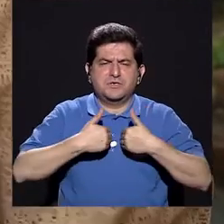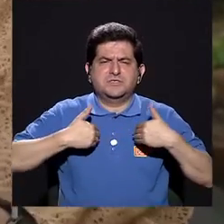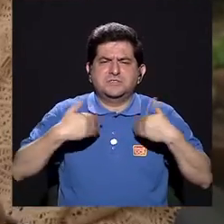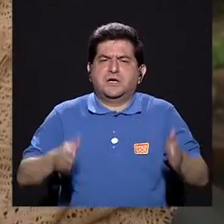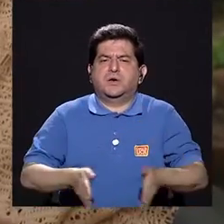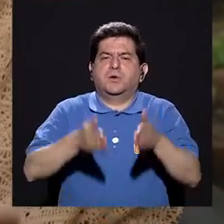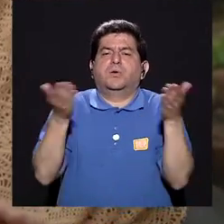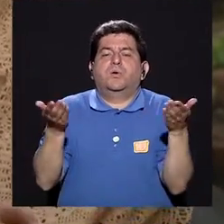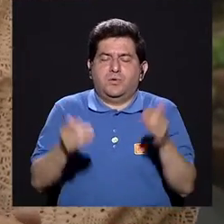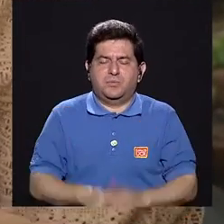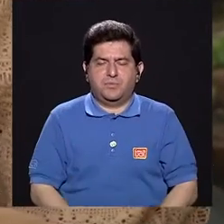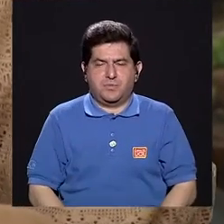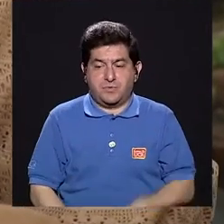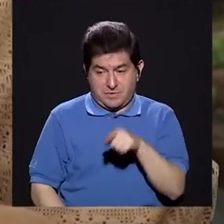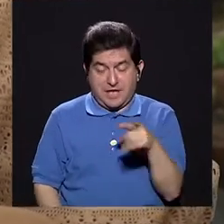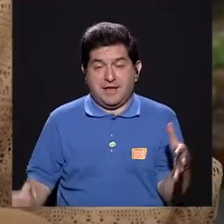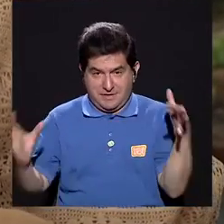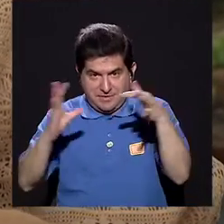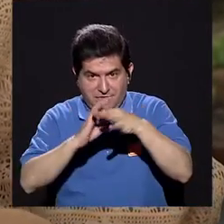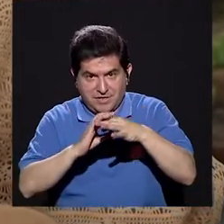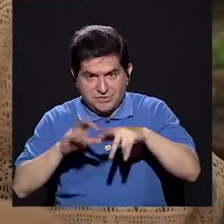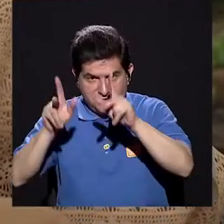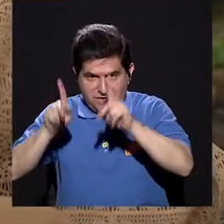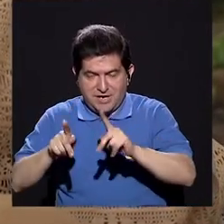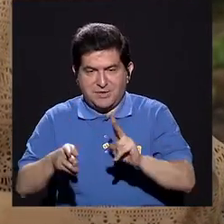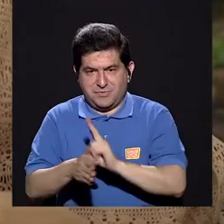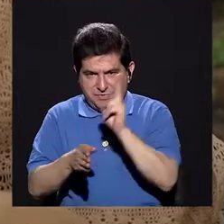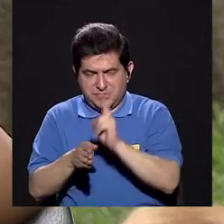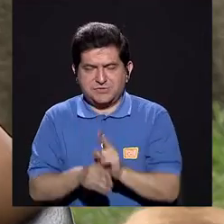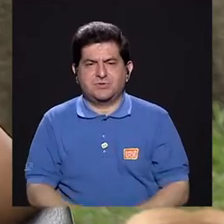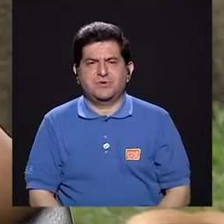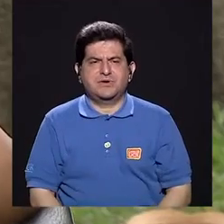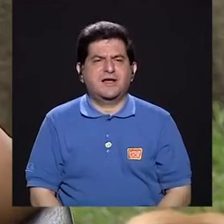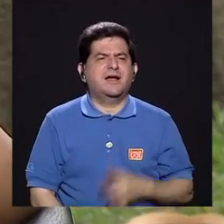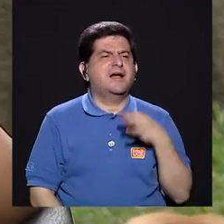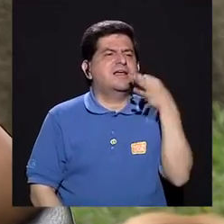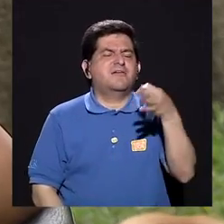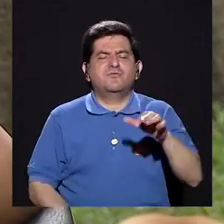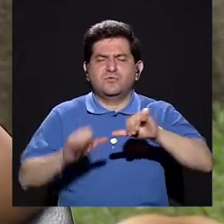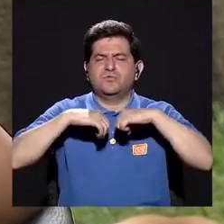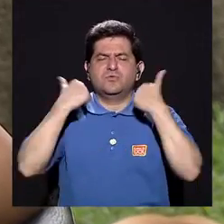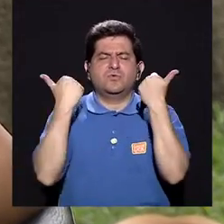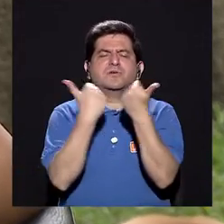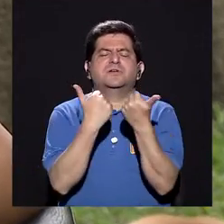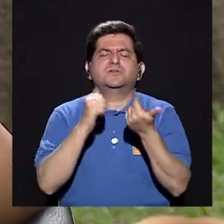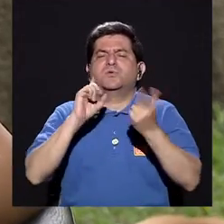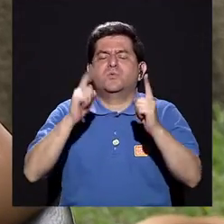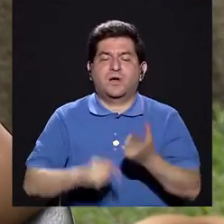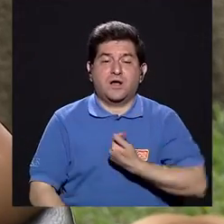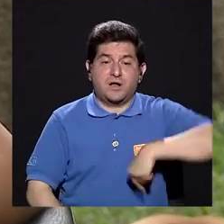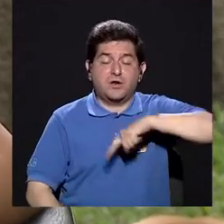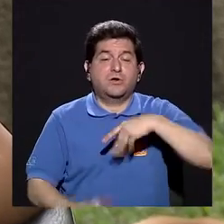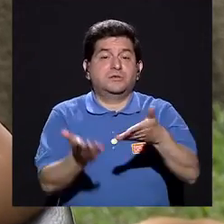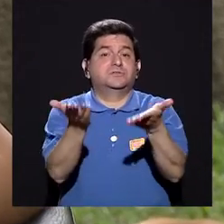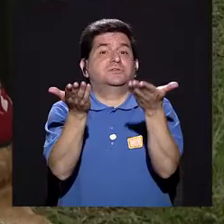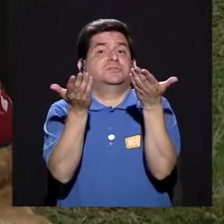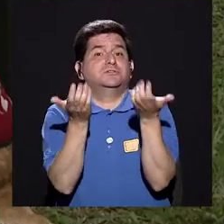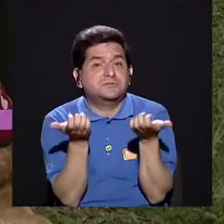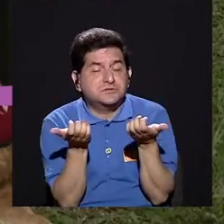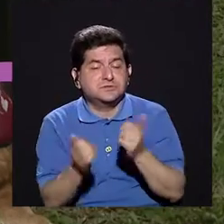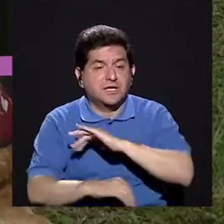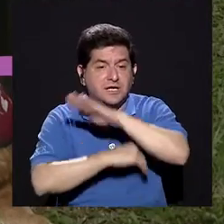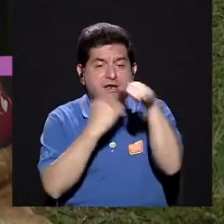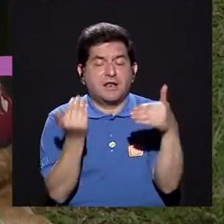animal con el usuario. ¿Hacia dónde va Acoteama? Bueno, nosotros quisiéramos llegar